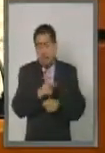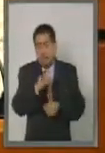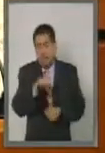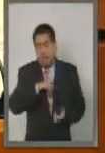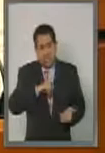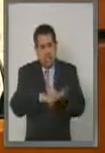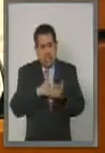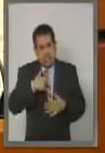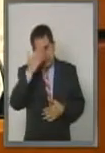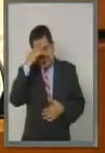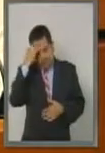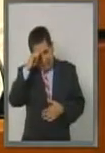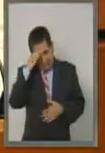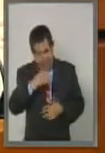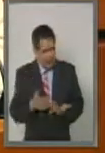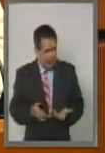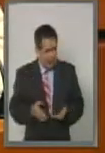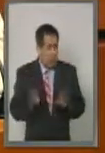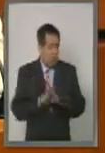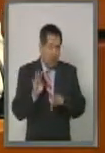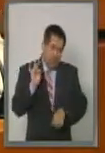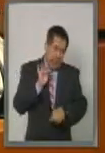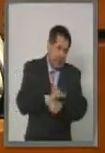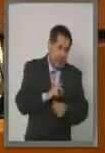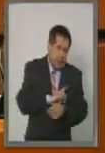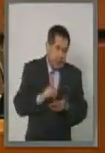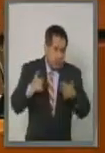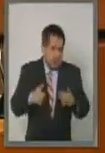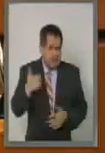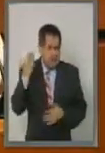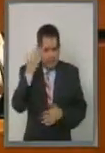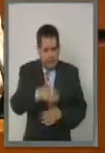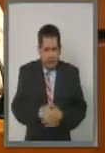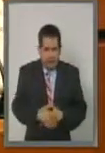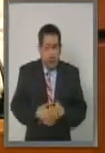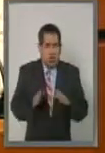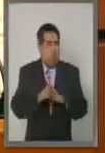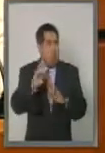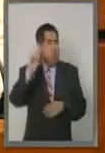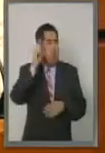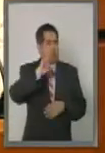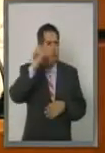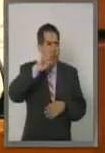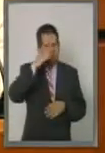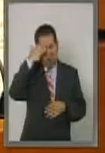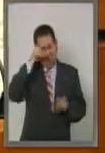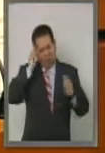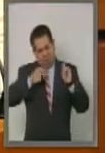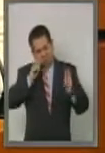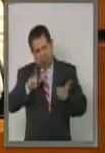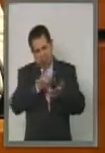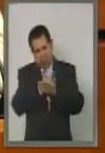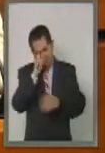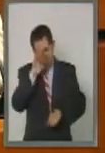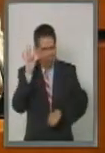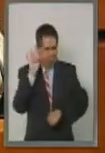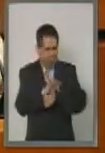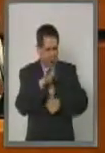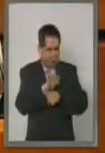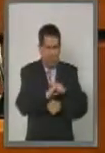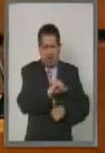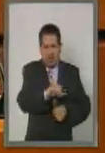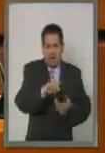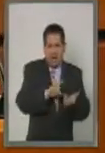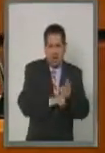del espectro de defensa de los derechos humanos y de la academia especializada en la defensa y protección